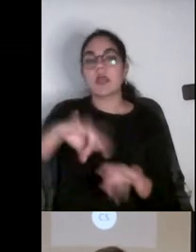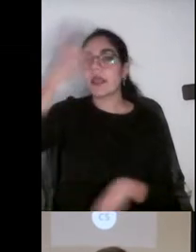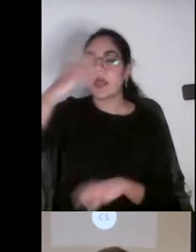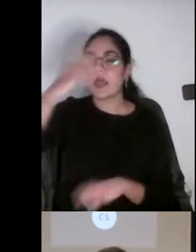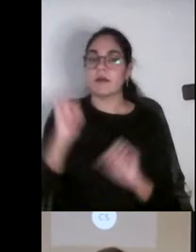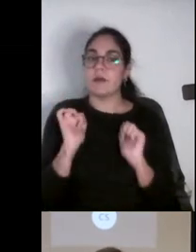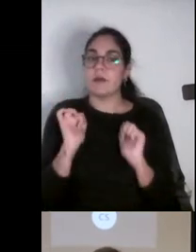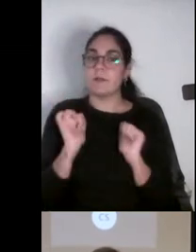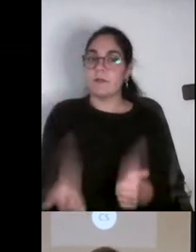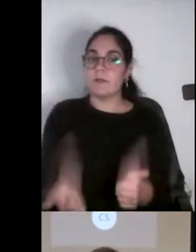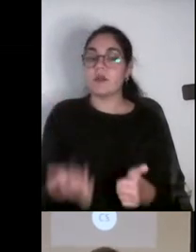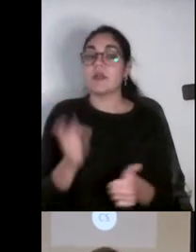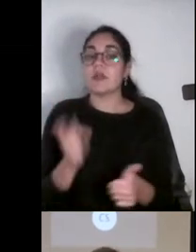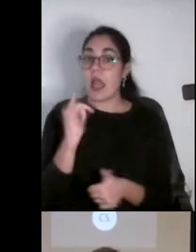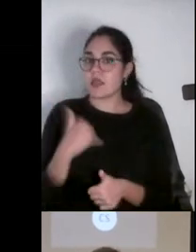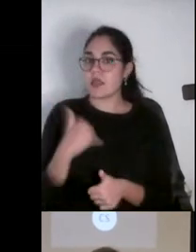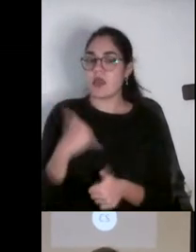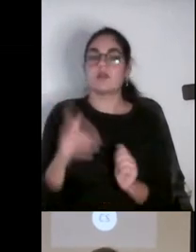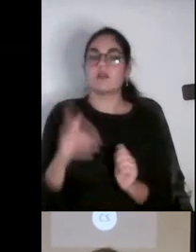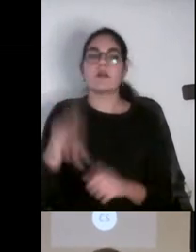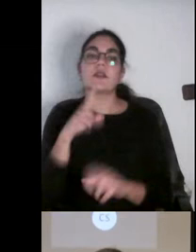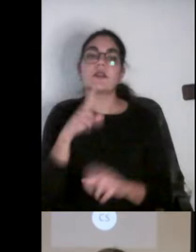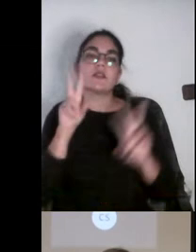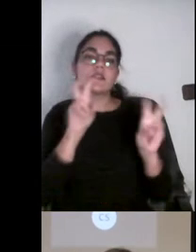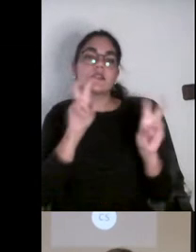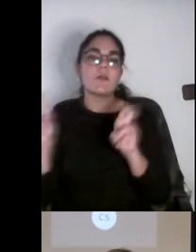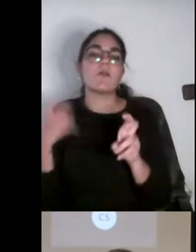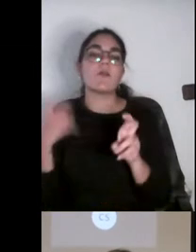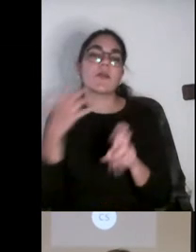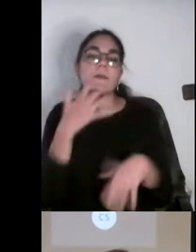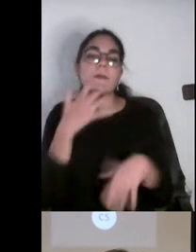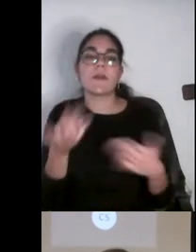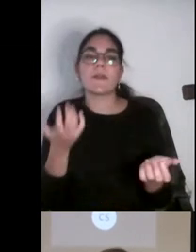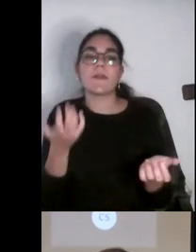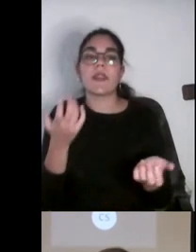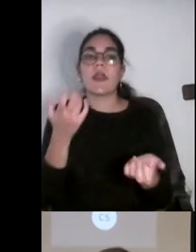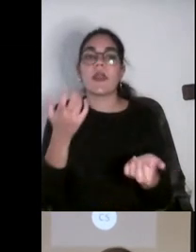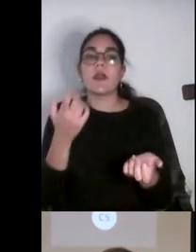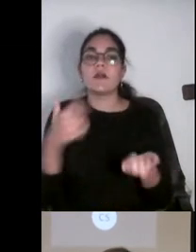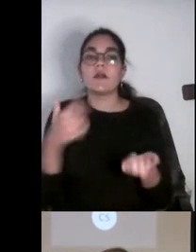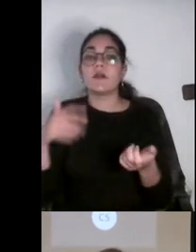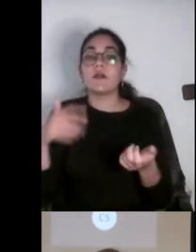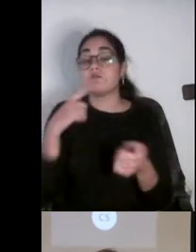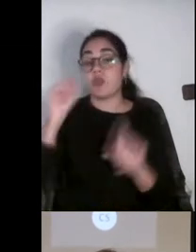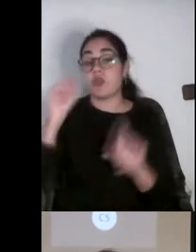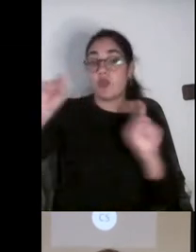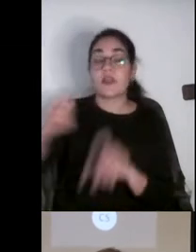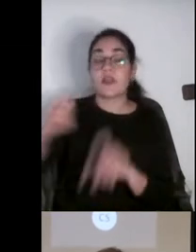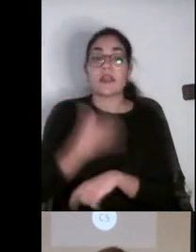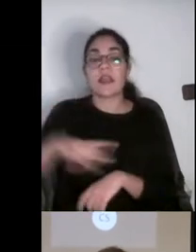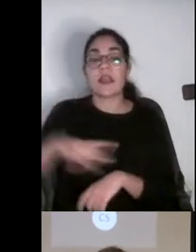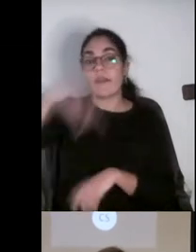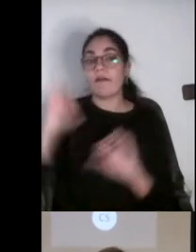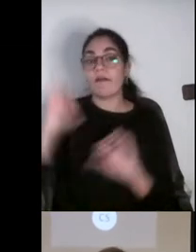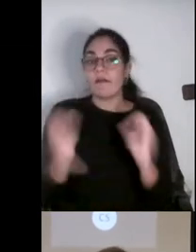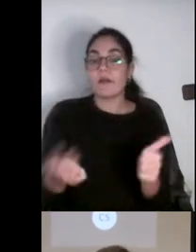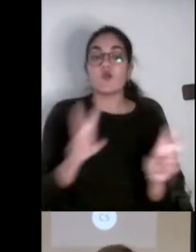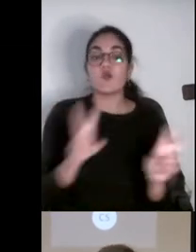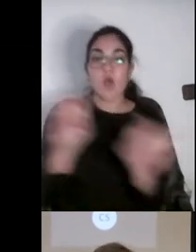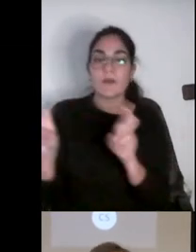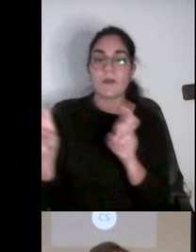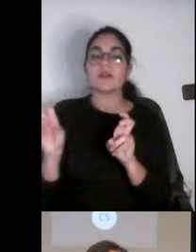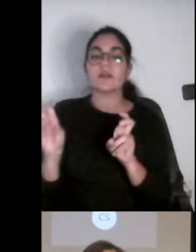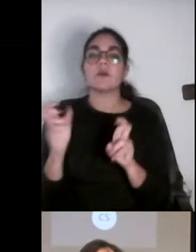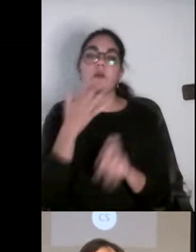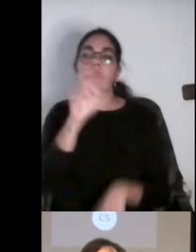muy interesados en conocer iniciativas docentes de publicación en abierto, por ejemplo. Tratamos de estimular nuevas iniciativas. Si hay gente interesada,